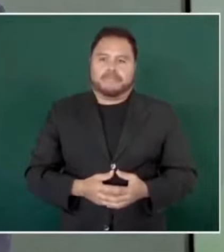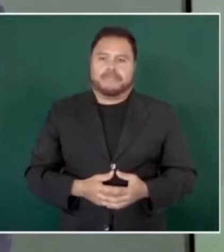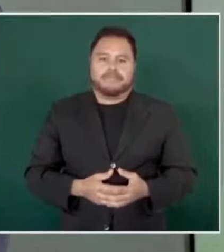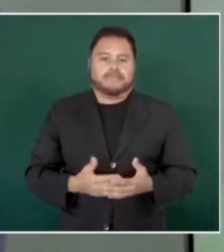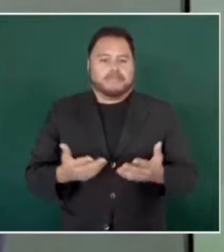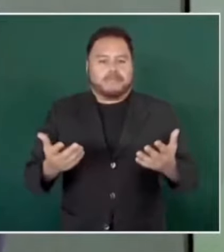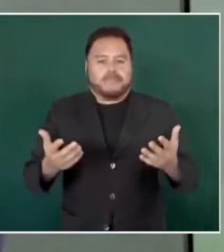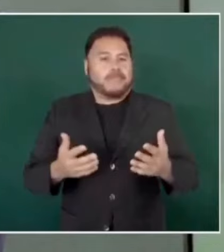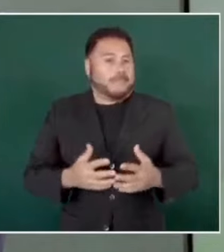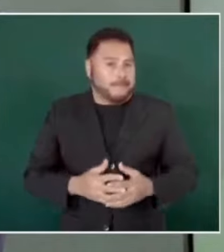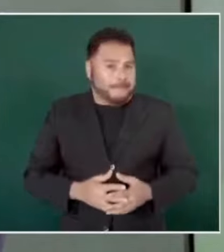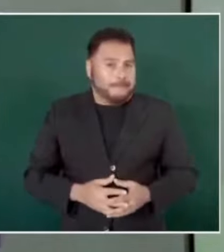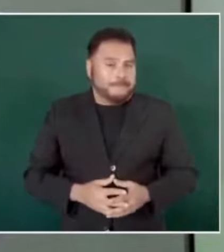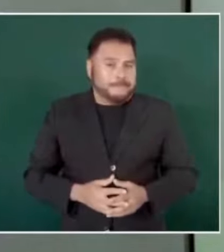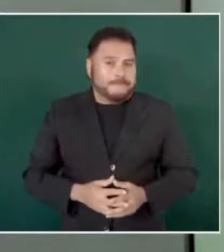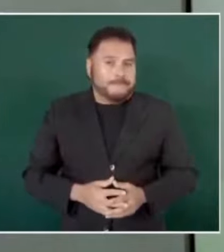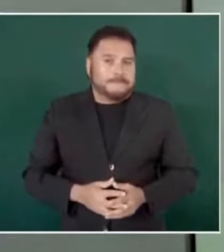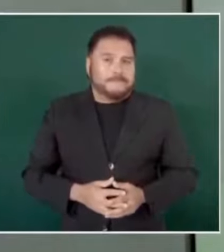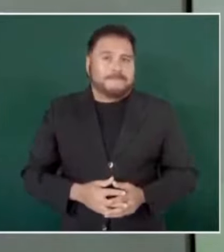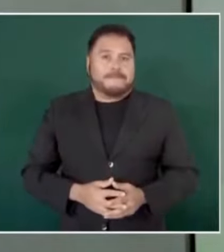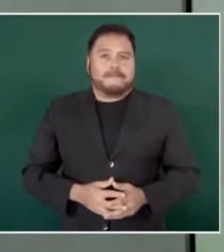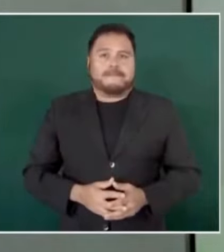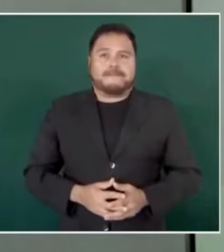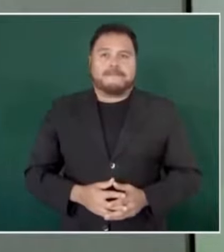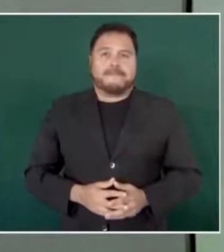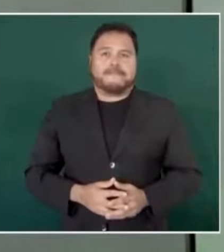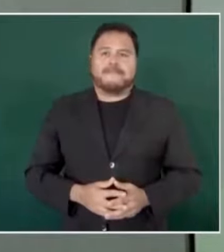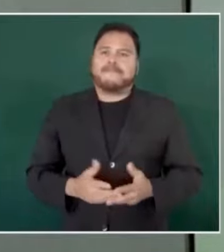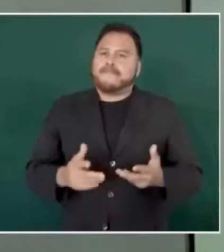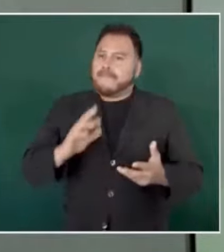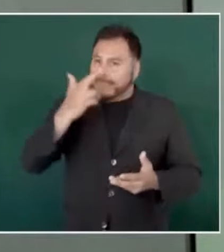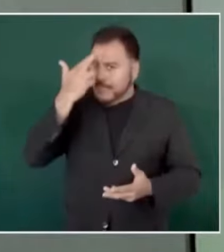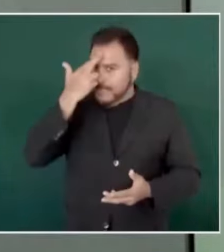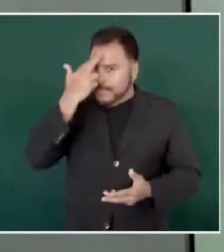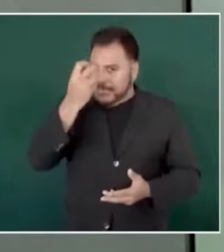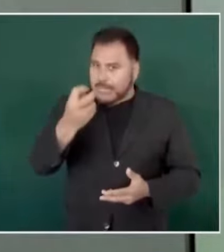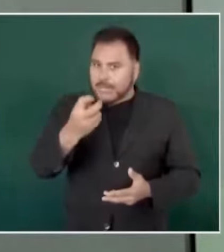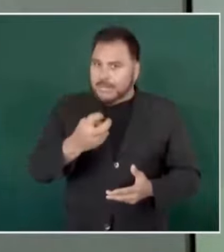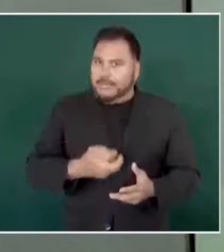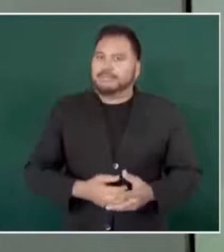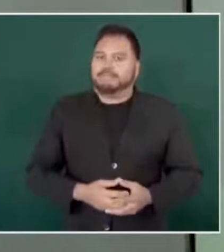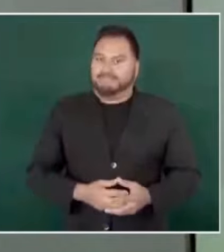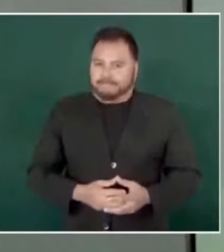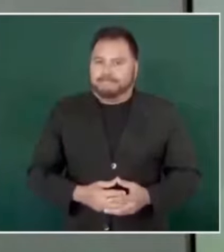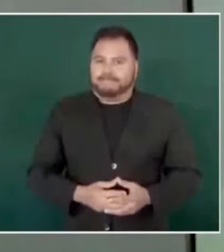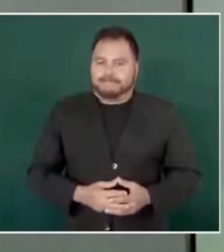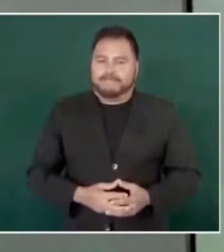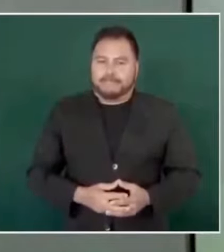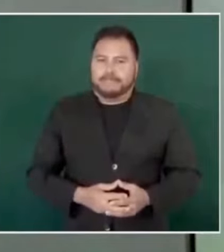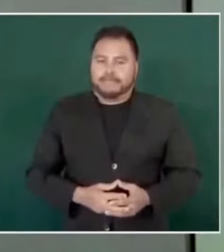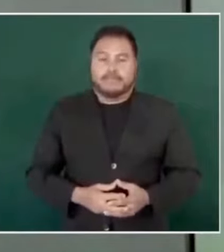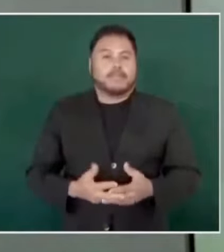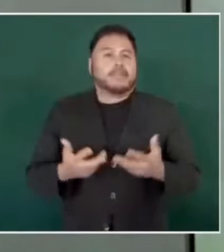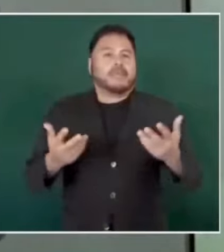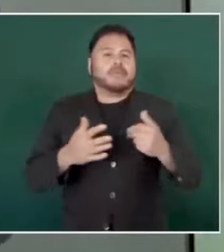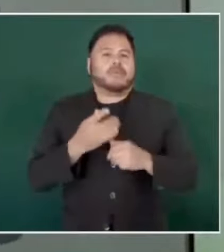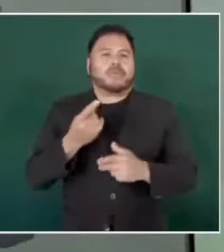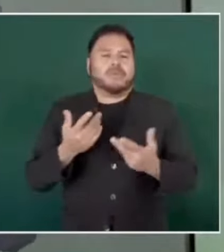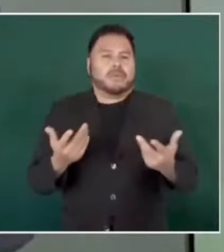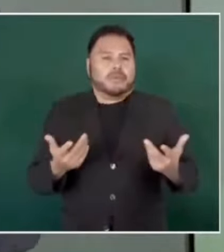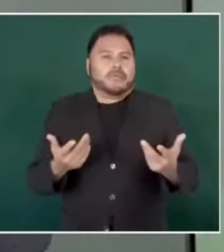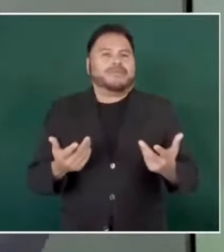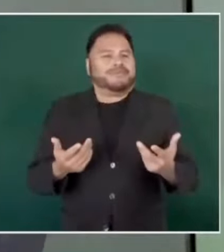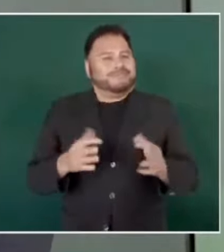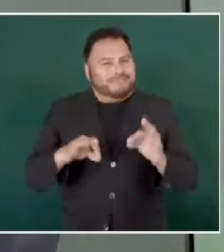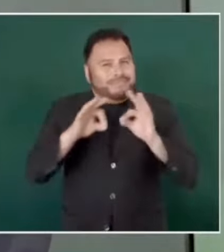recuerde eso, para que nos